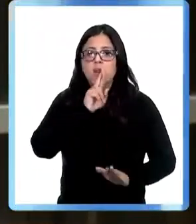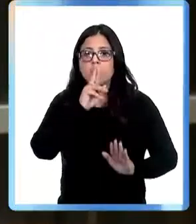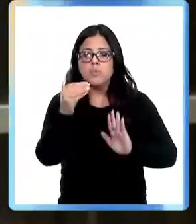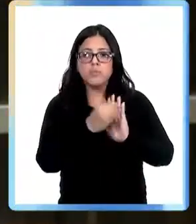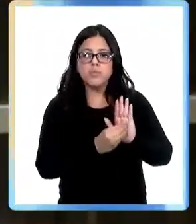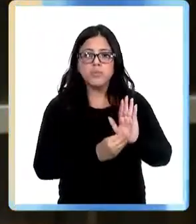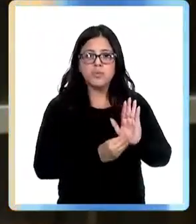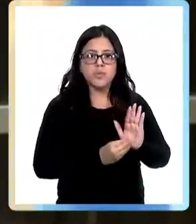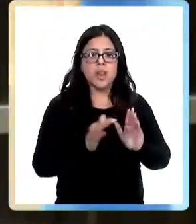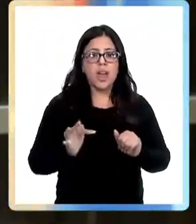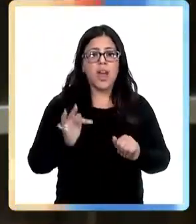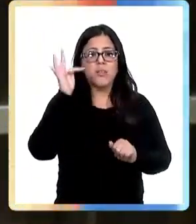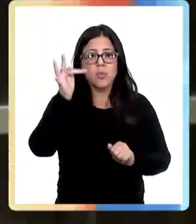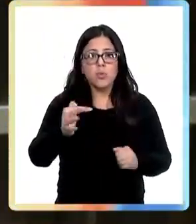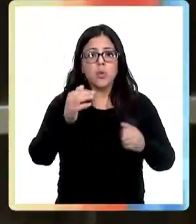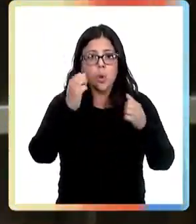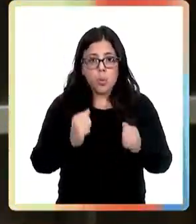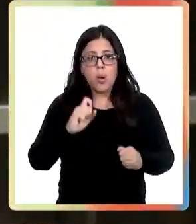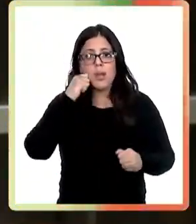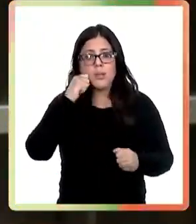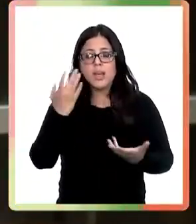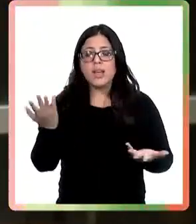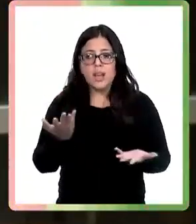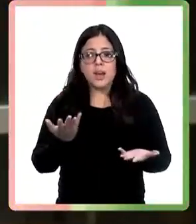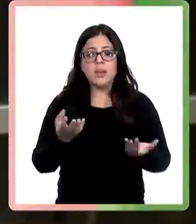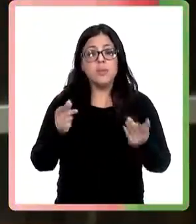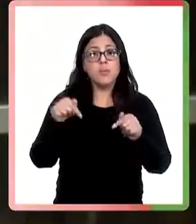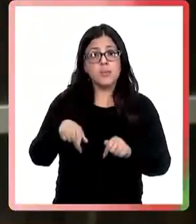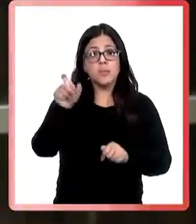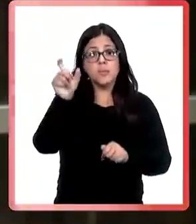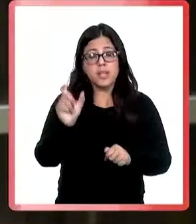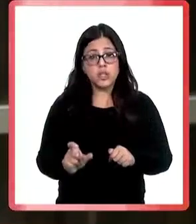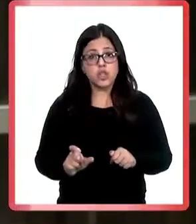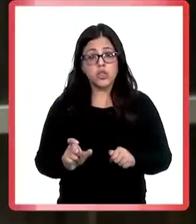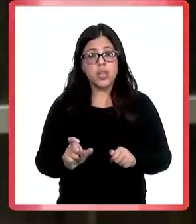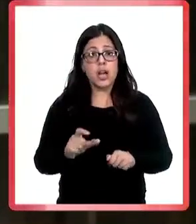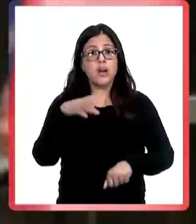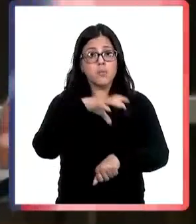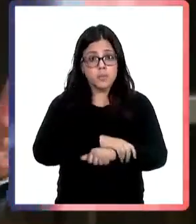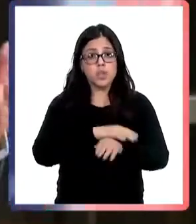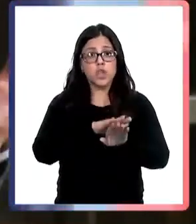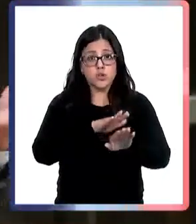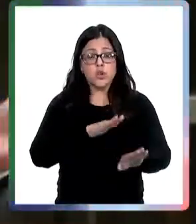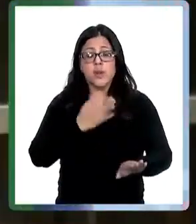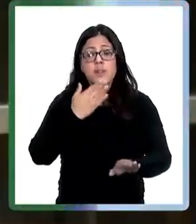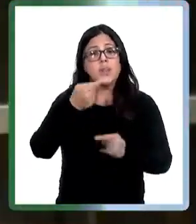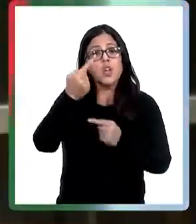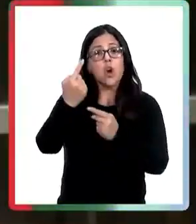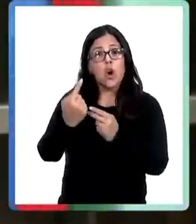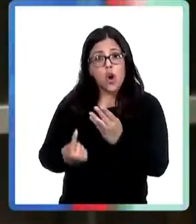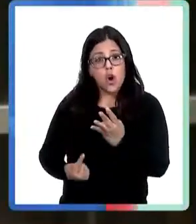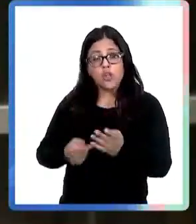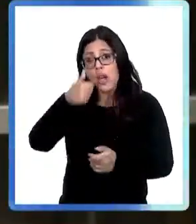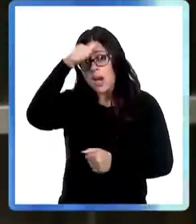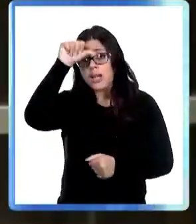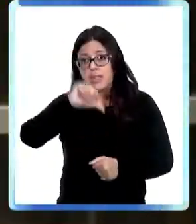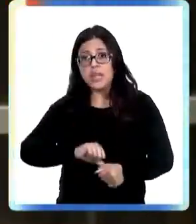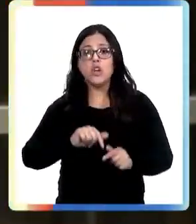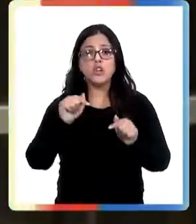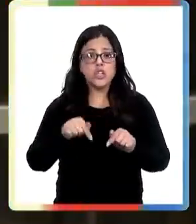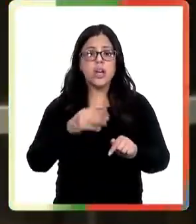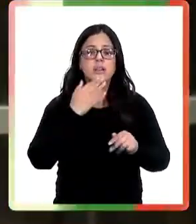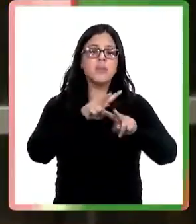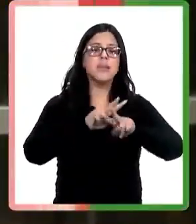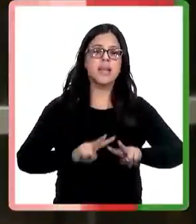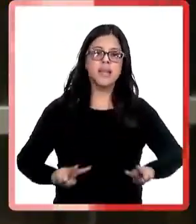quede en prisión preventiva, sino que otras sean sancionadas y con ello dar tranquilidad y no siga este tipo de hechos ocurriendo en la